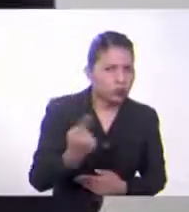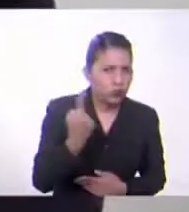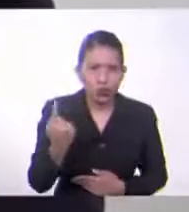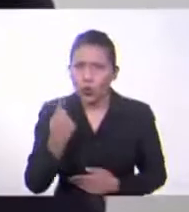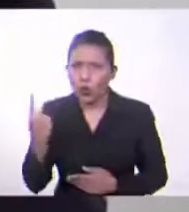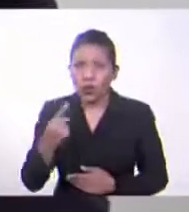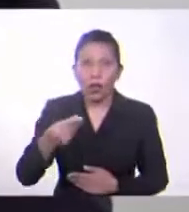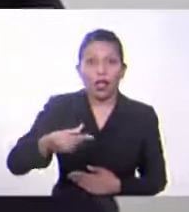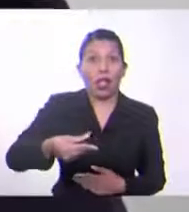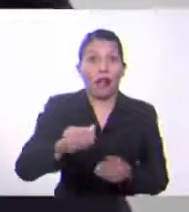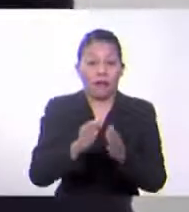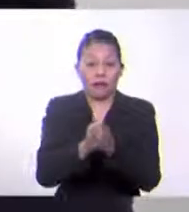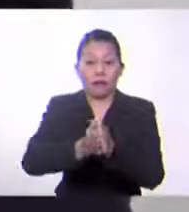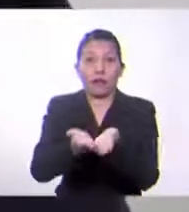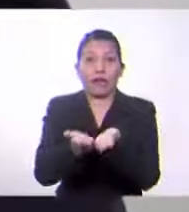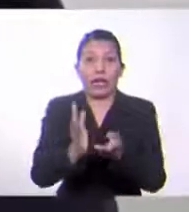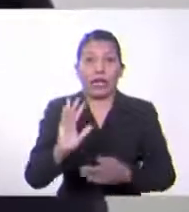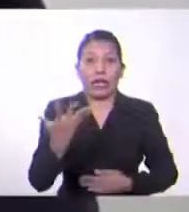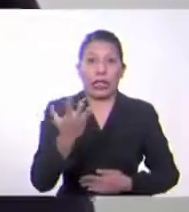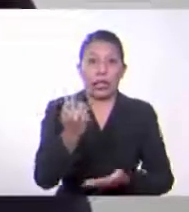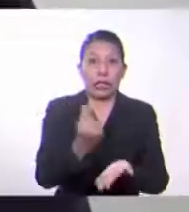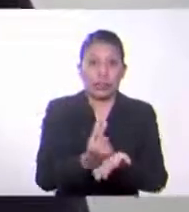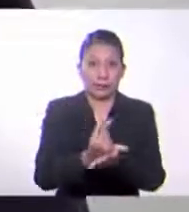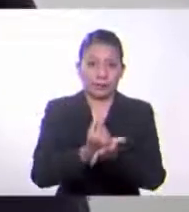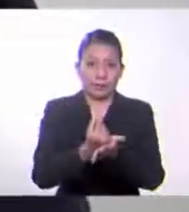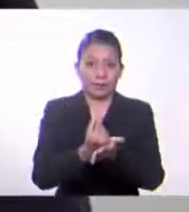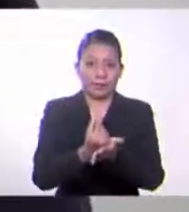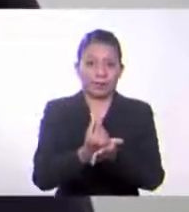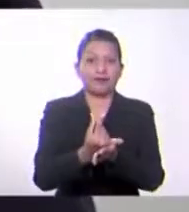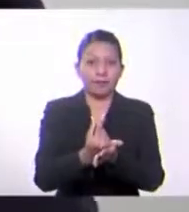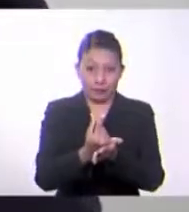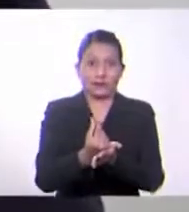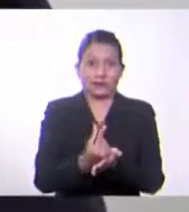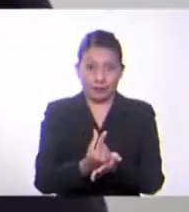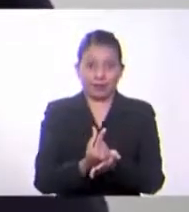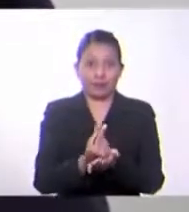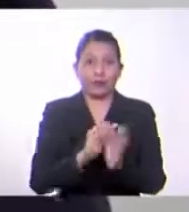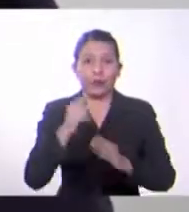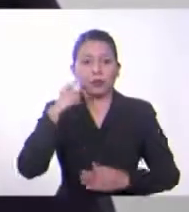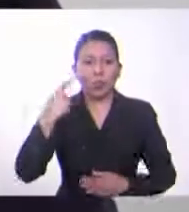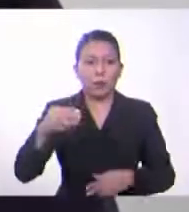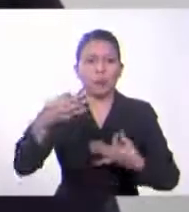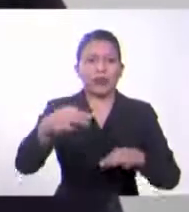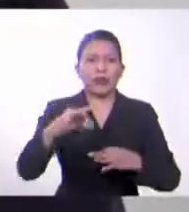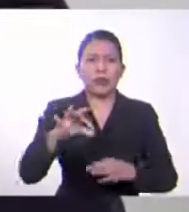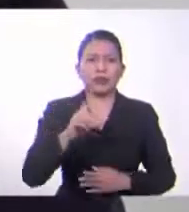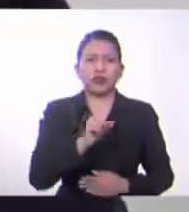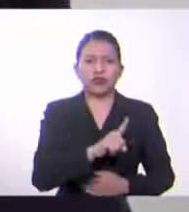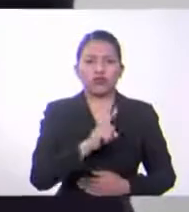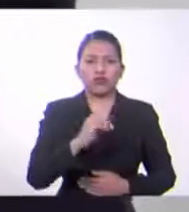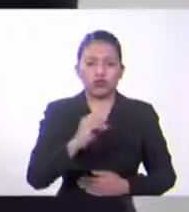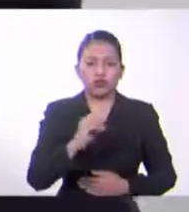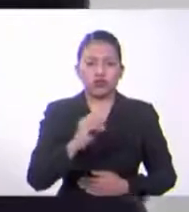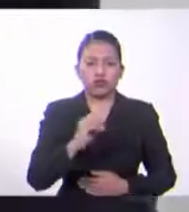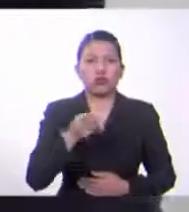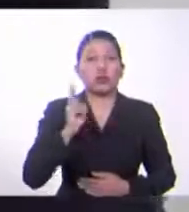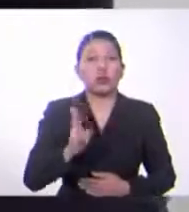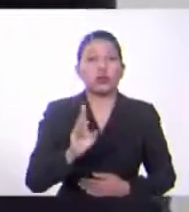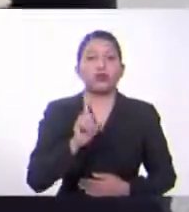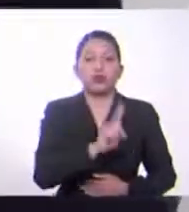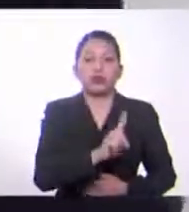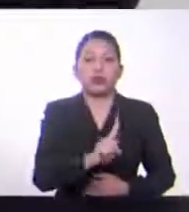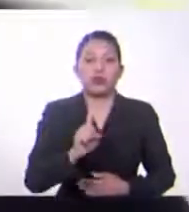quinto grado. Cuando ya lo tengan, pueden buscar la páginas 110 y 111. Como pueden